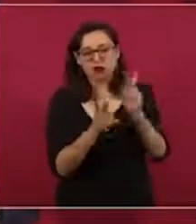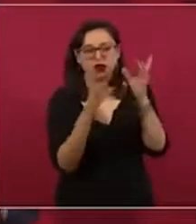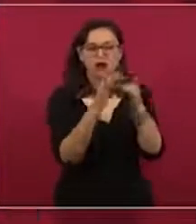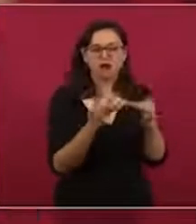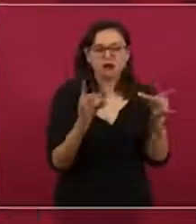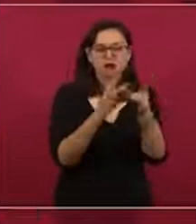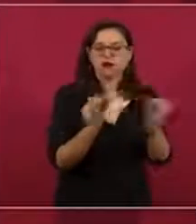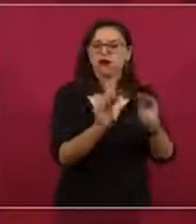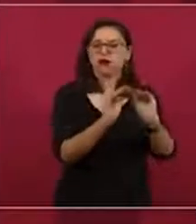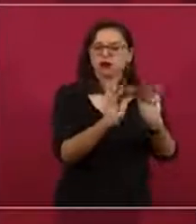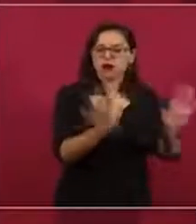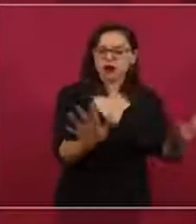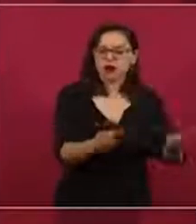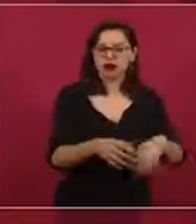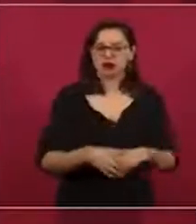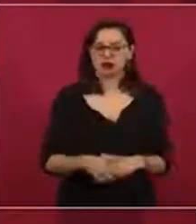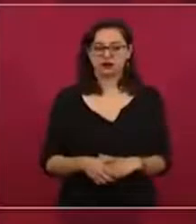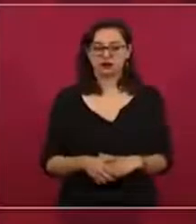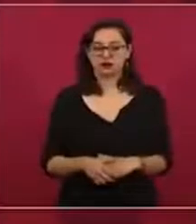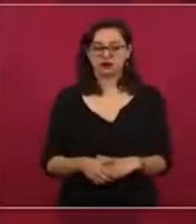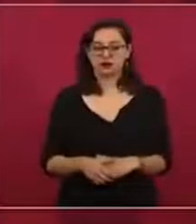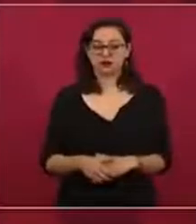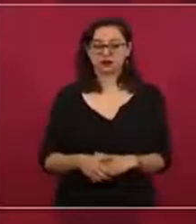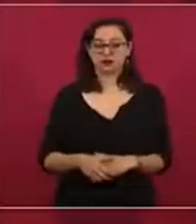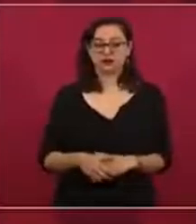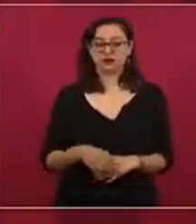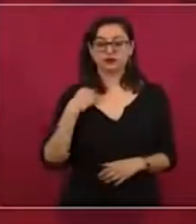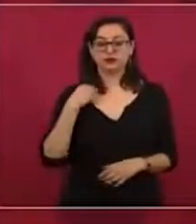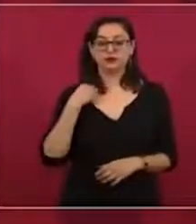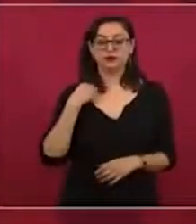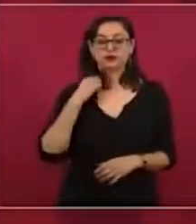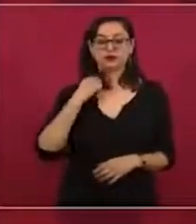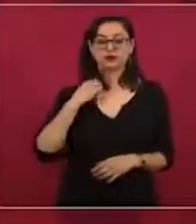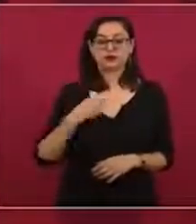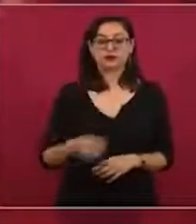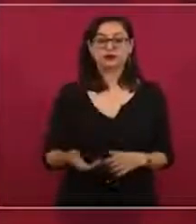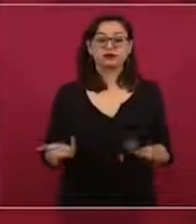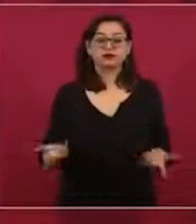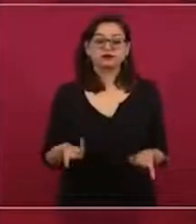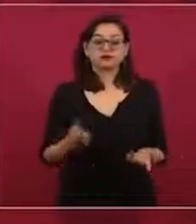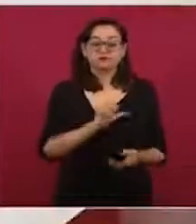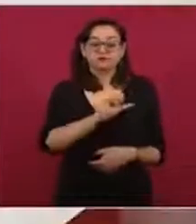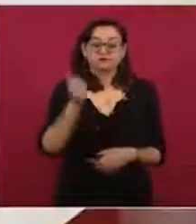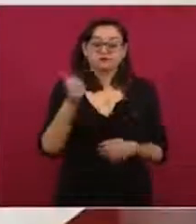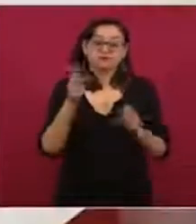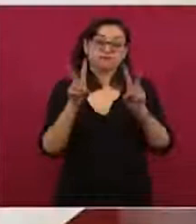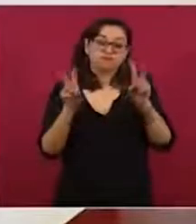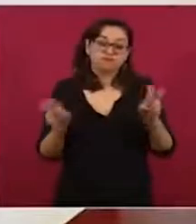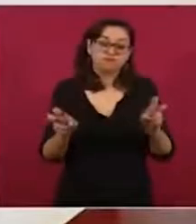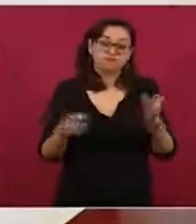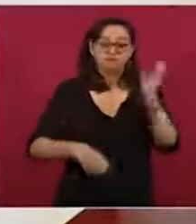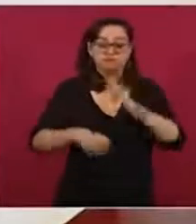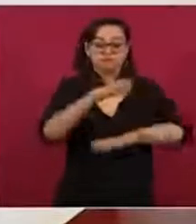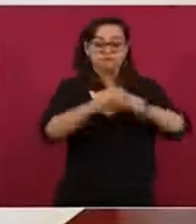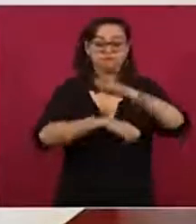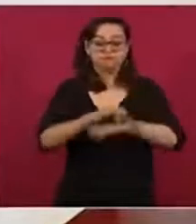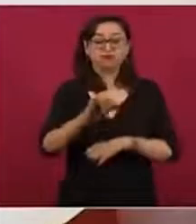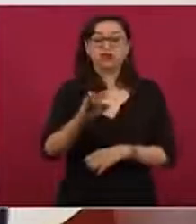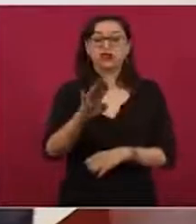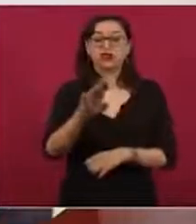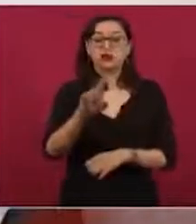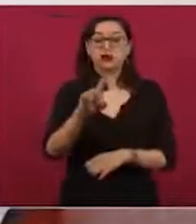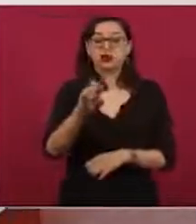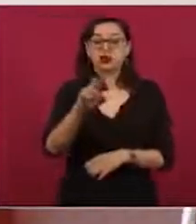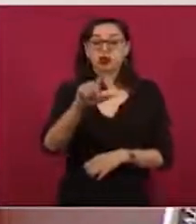Ahora, detrás de esas empresas, de Iberdrola, están los